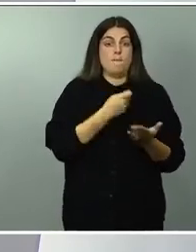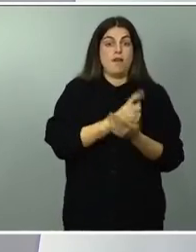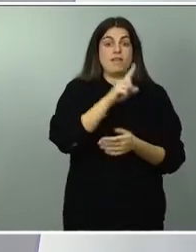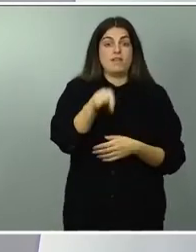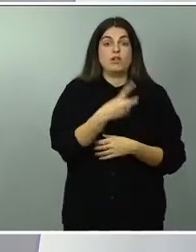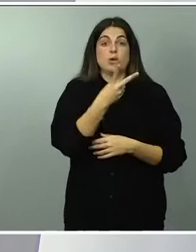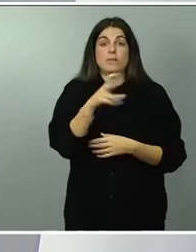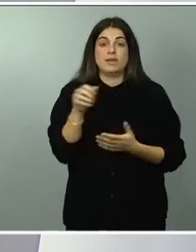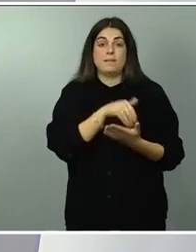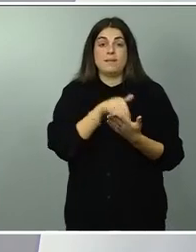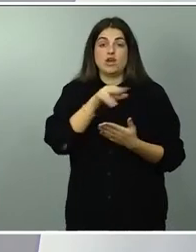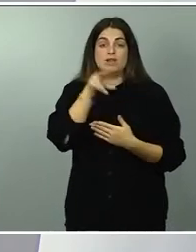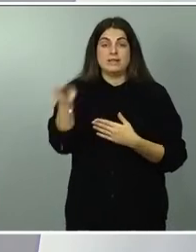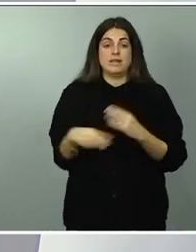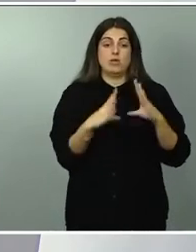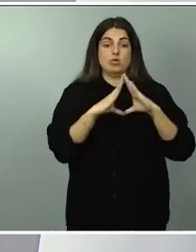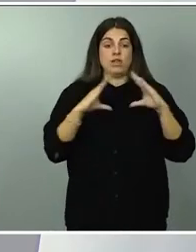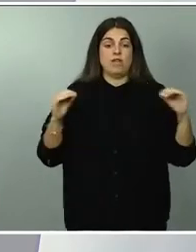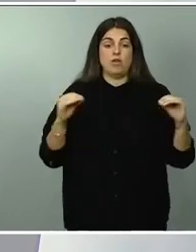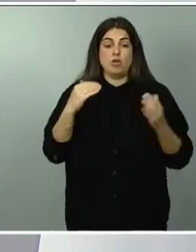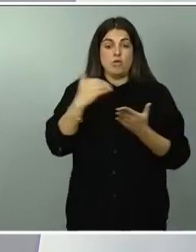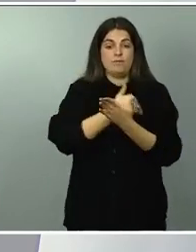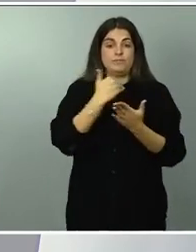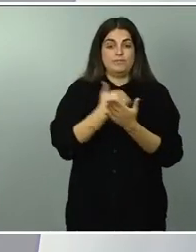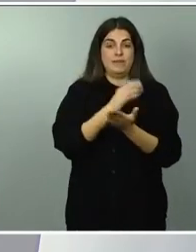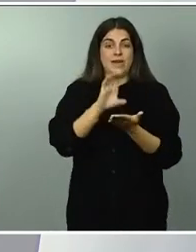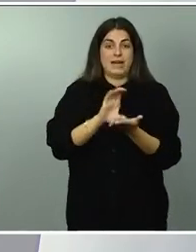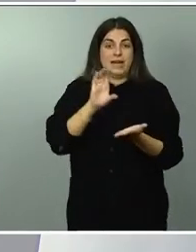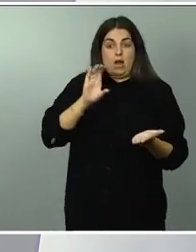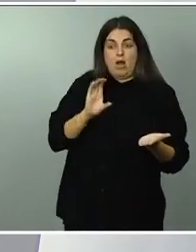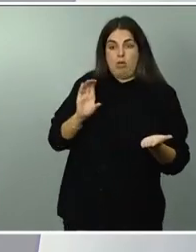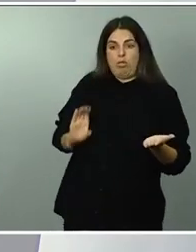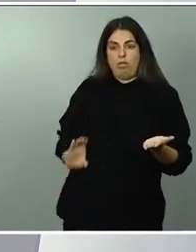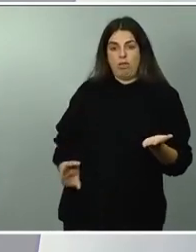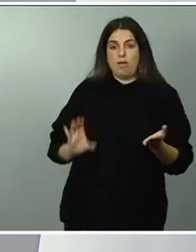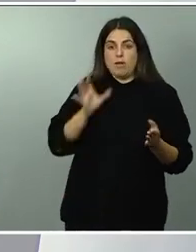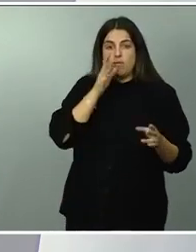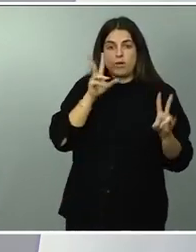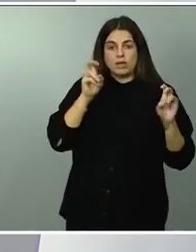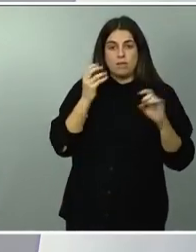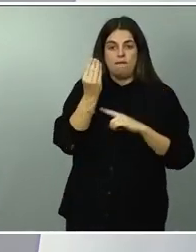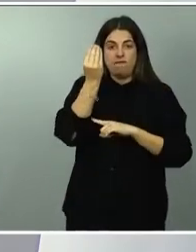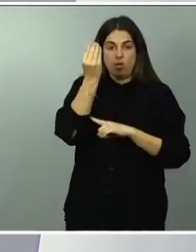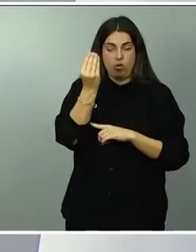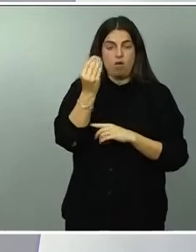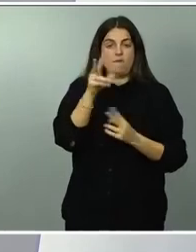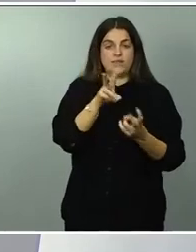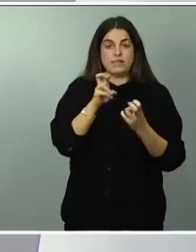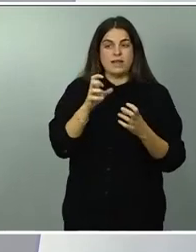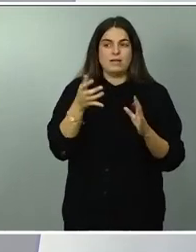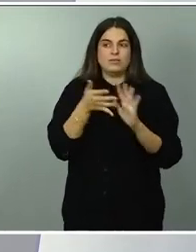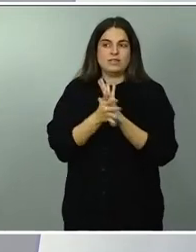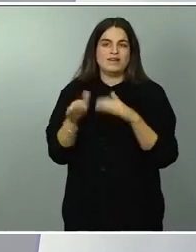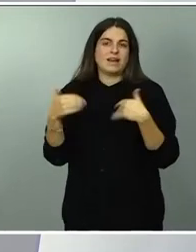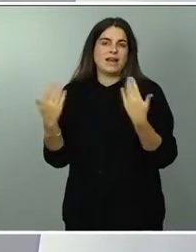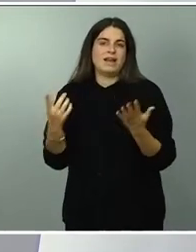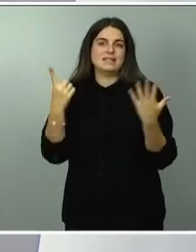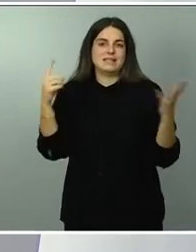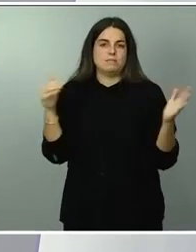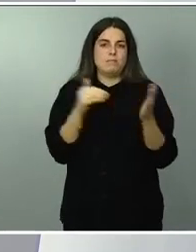Andalucía solo por esta figura fiscal que implica un regalo fiscal de más de 6.000 euros